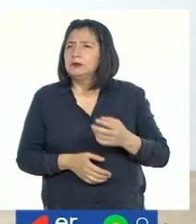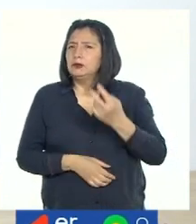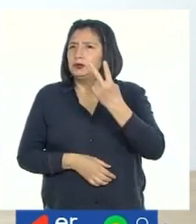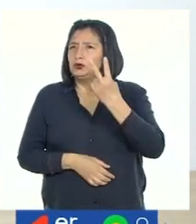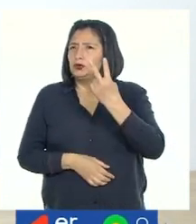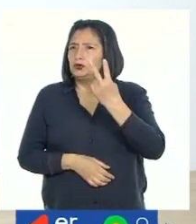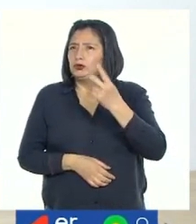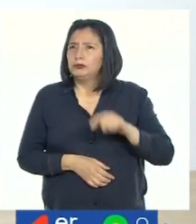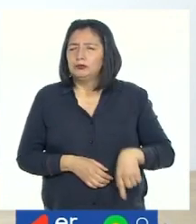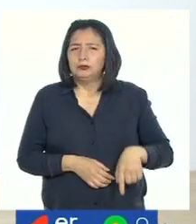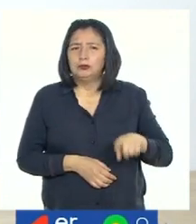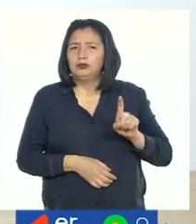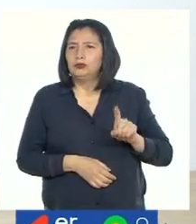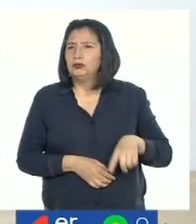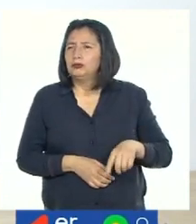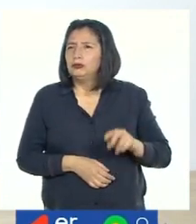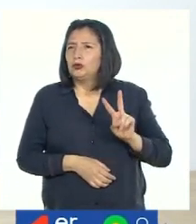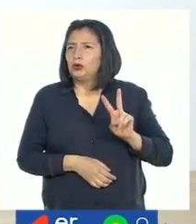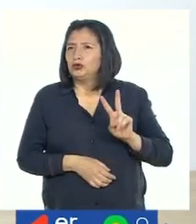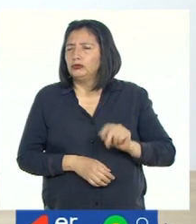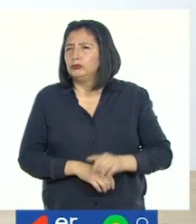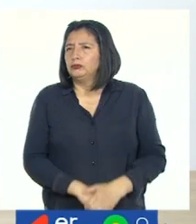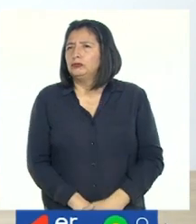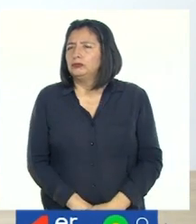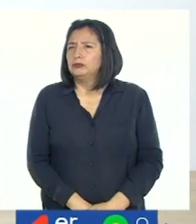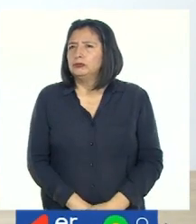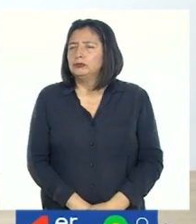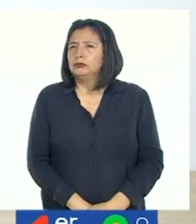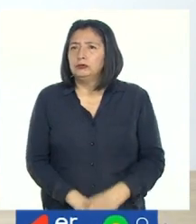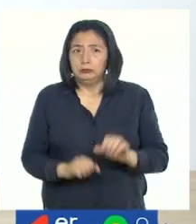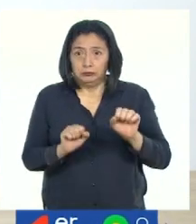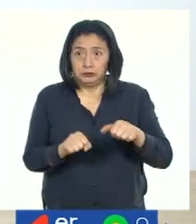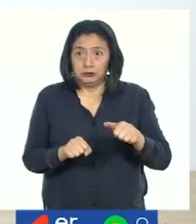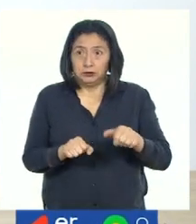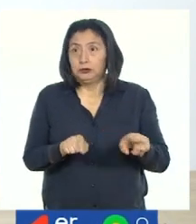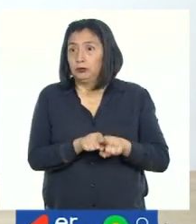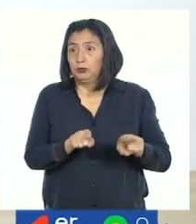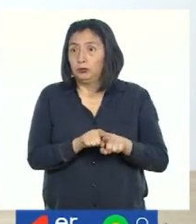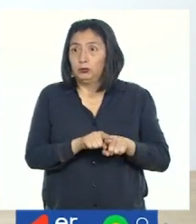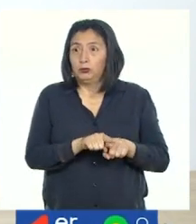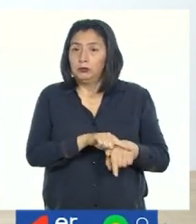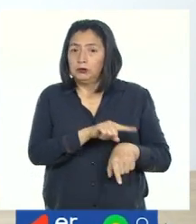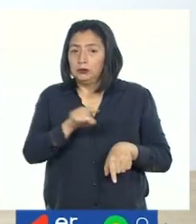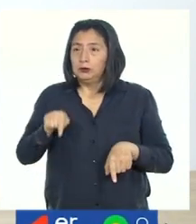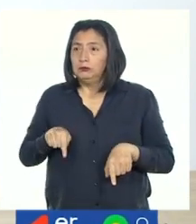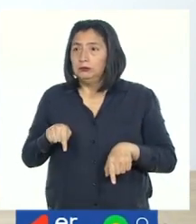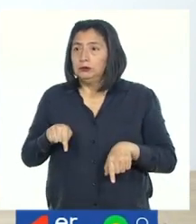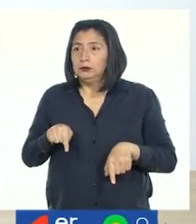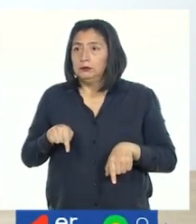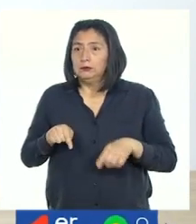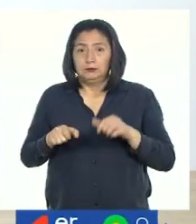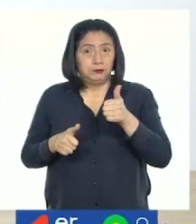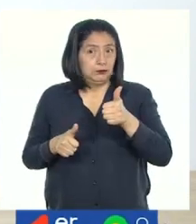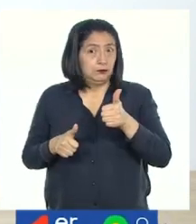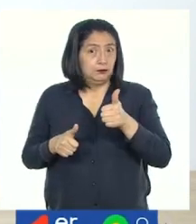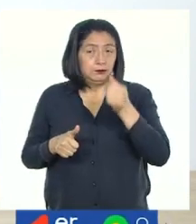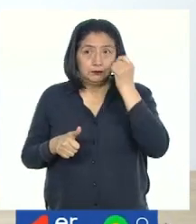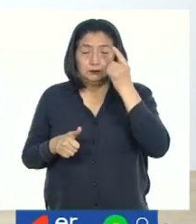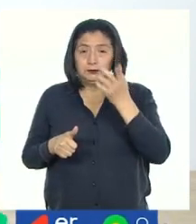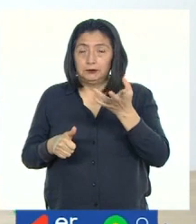dos golpecitos. Uno y dos. Sí, lo mismo vamos a hacer del otro lado. Estamos.